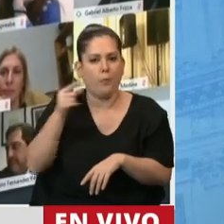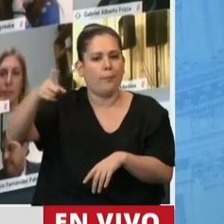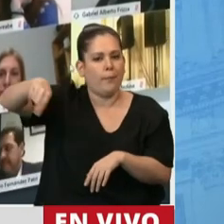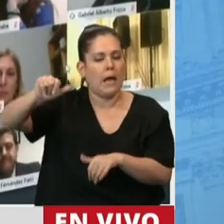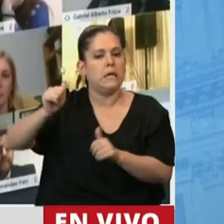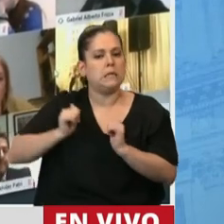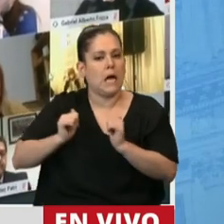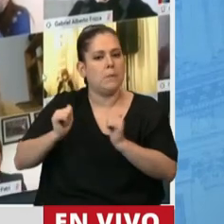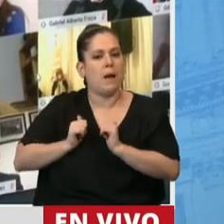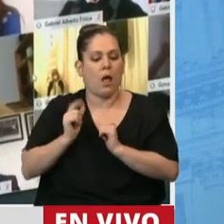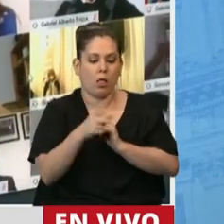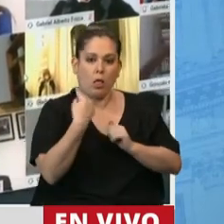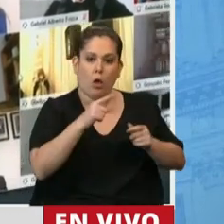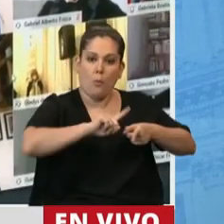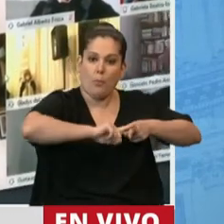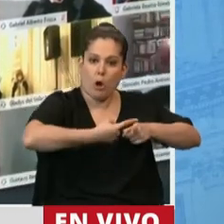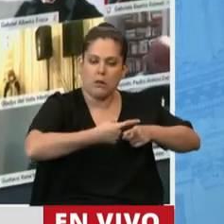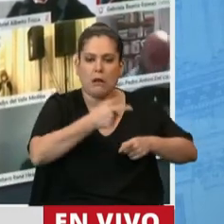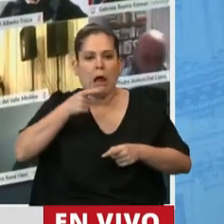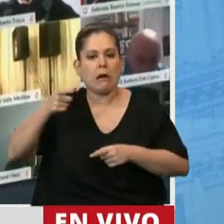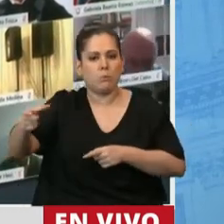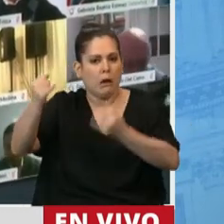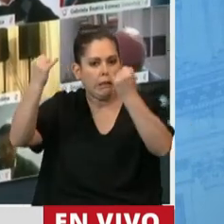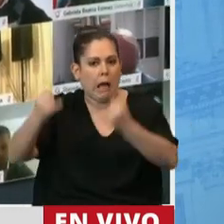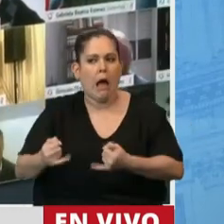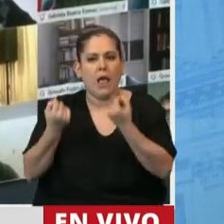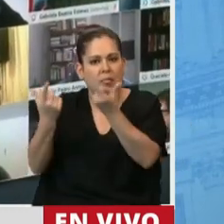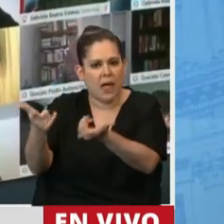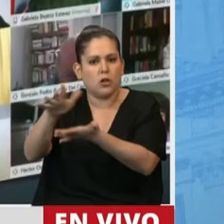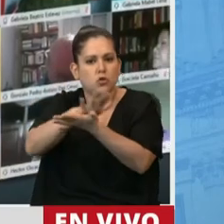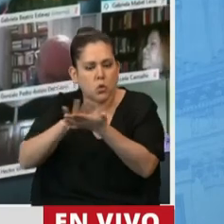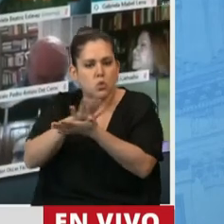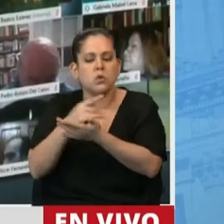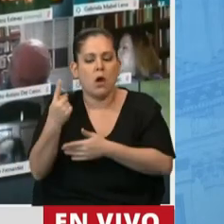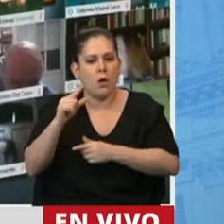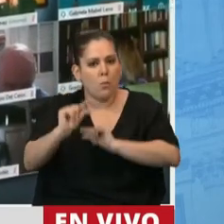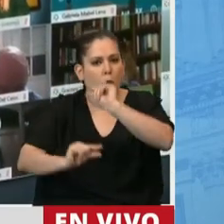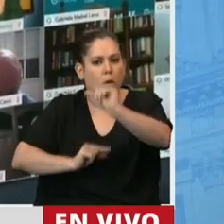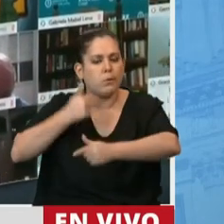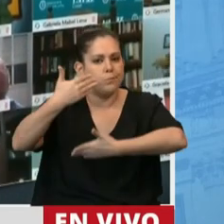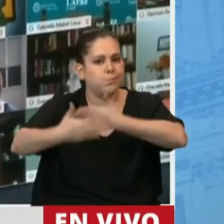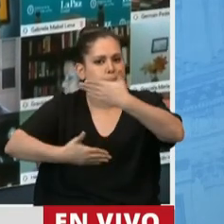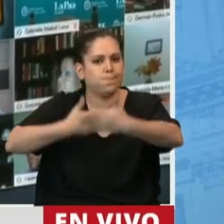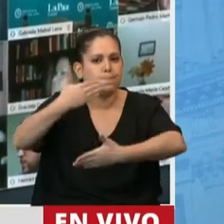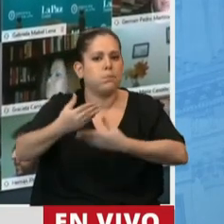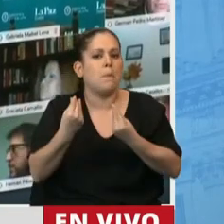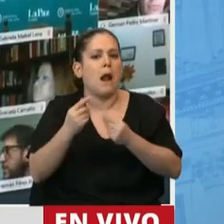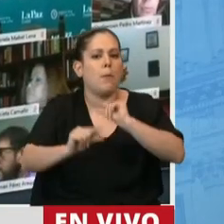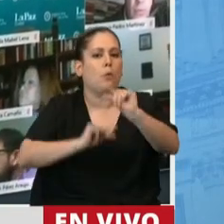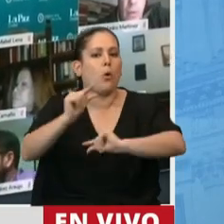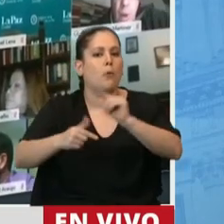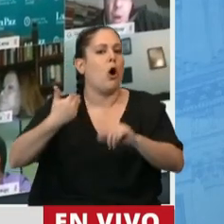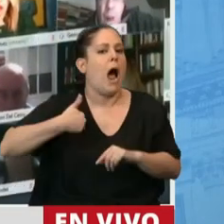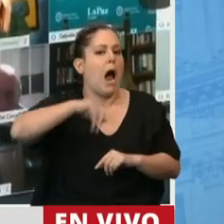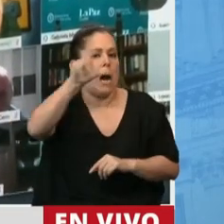esperando que la política genere respuestas, genere soluciones y que vayamos un pasito más allá también en construir esa Argentina